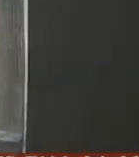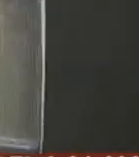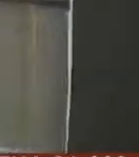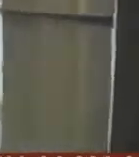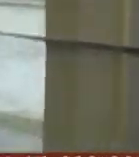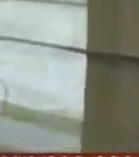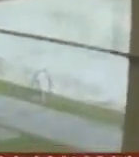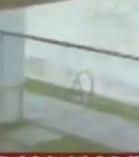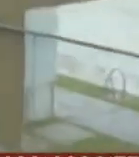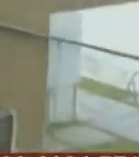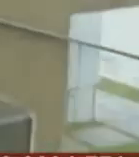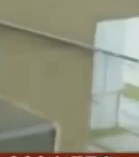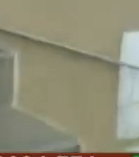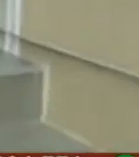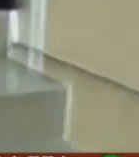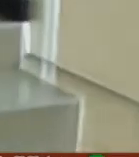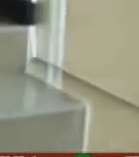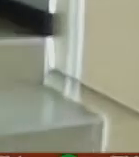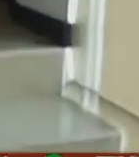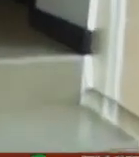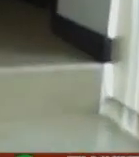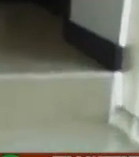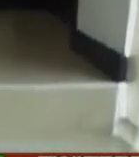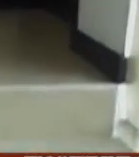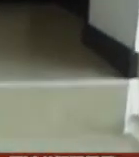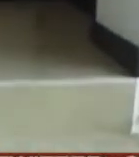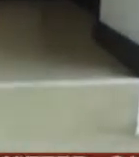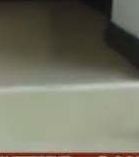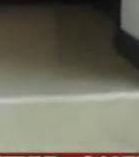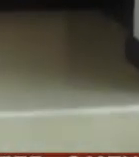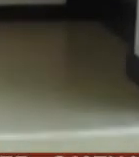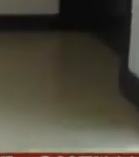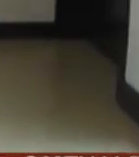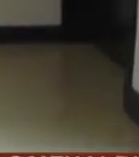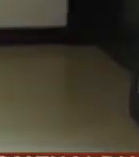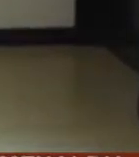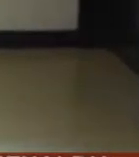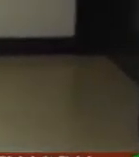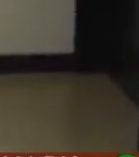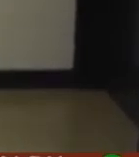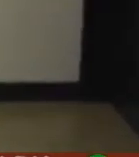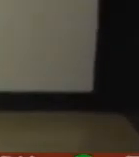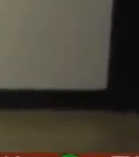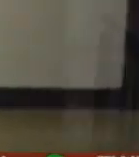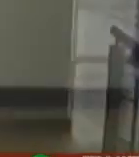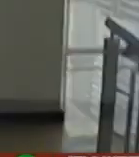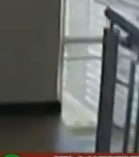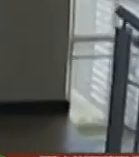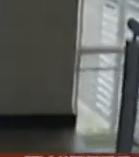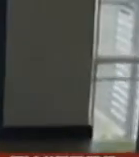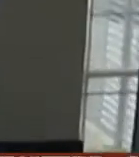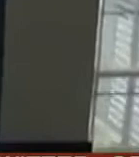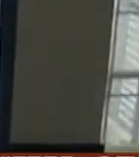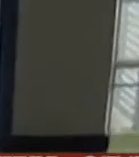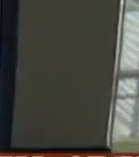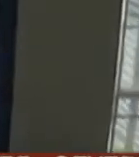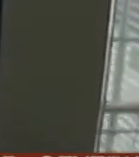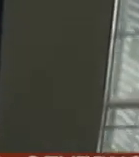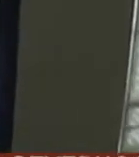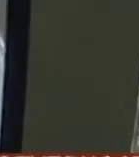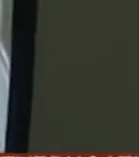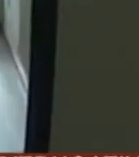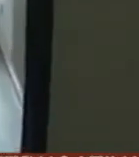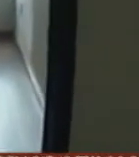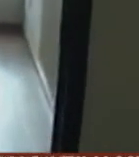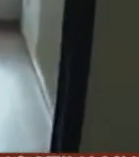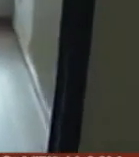vinculante es el documento que las instituciones financieras están obligadas a entregarle si usted lo pide por escrito y sin costo con el precio de